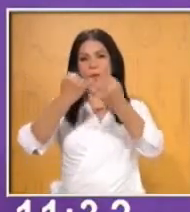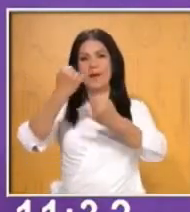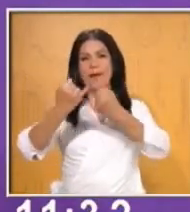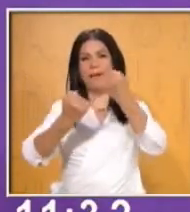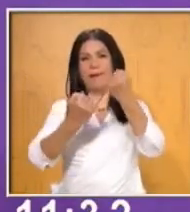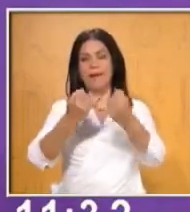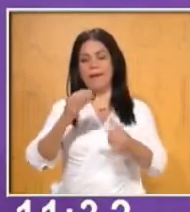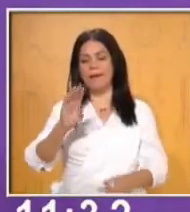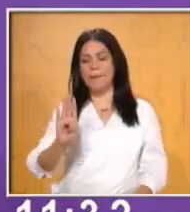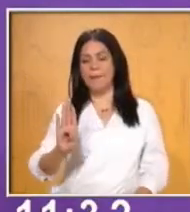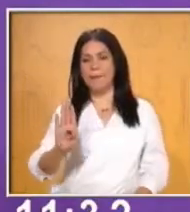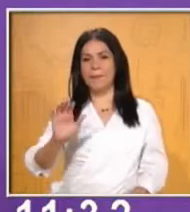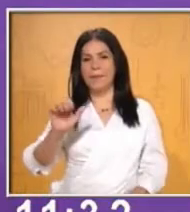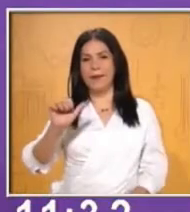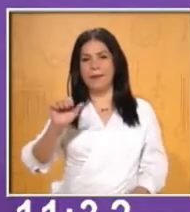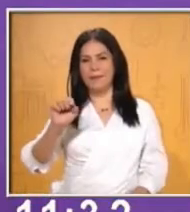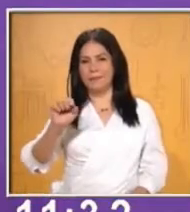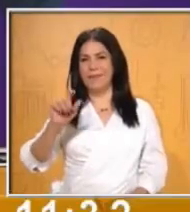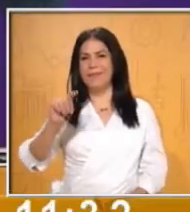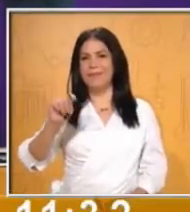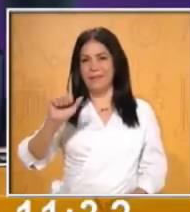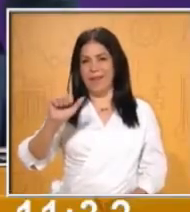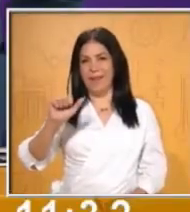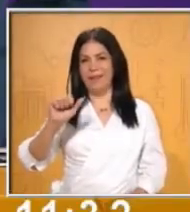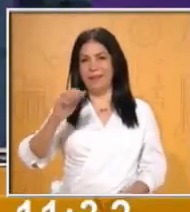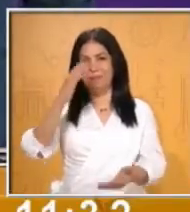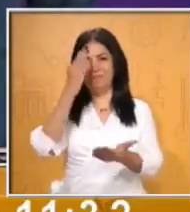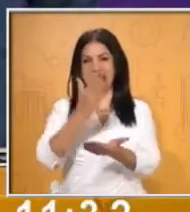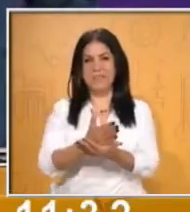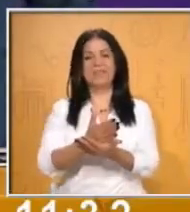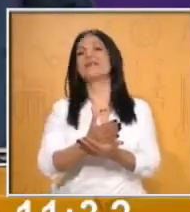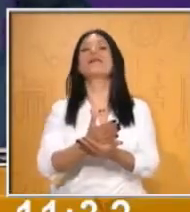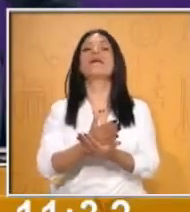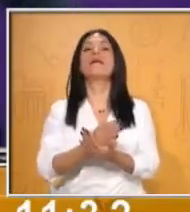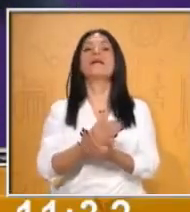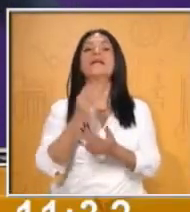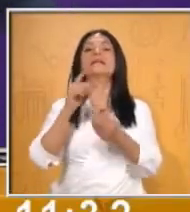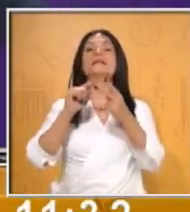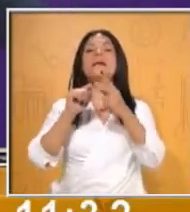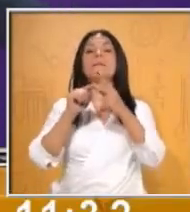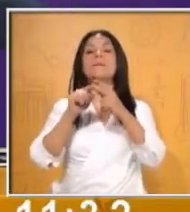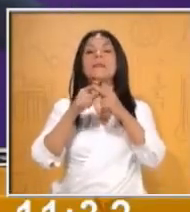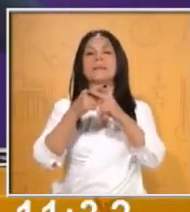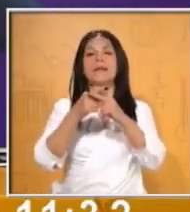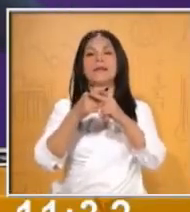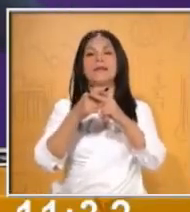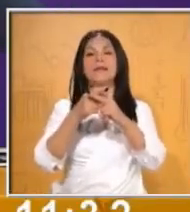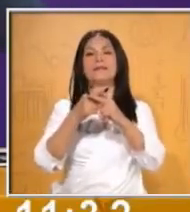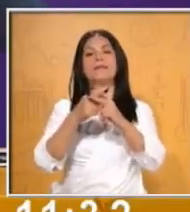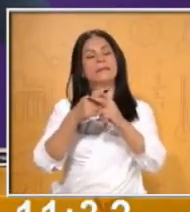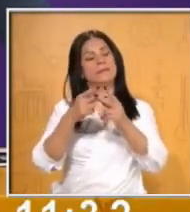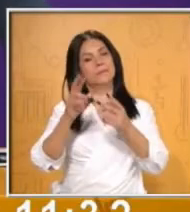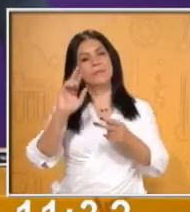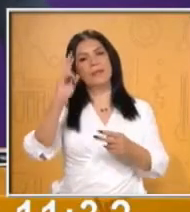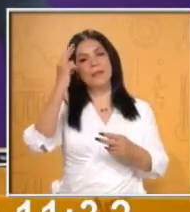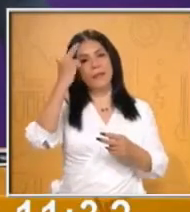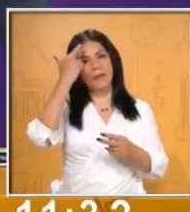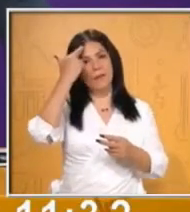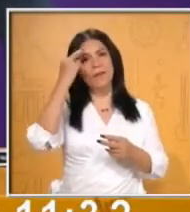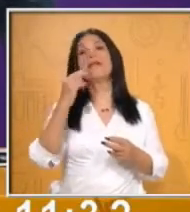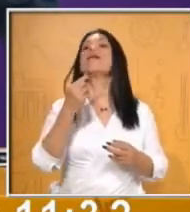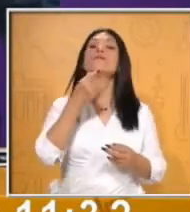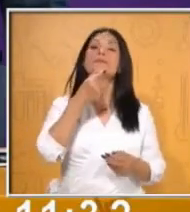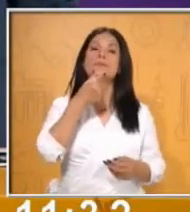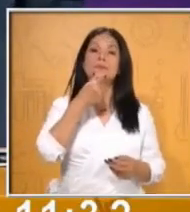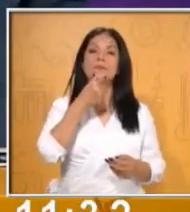hacer un poquitito diferente. ¿Cómo vamos a empezar, maestro? Para poder iniciar, antes de todo, como siempre reconociendo el esfuerzo de nuestros